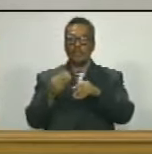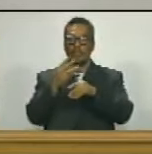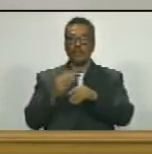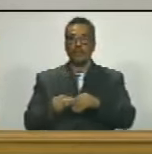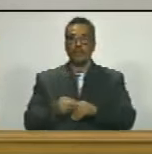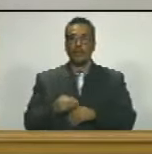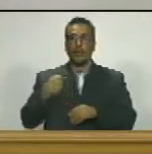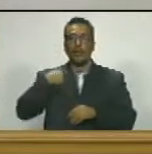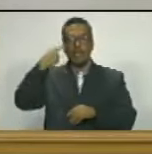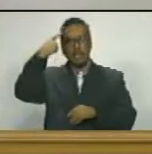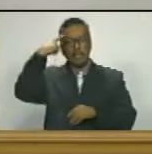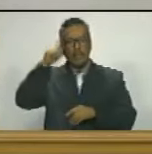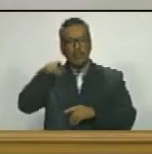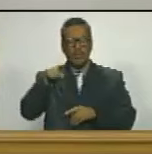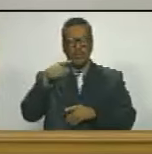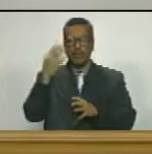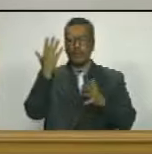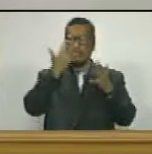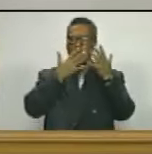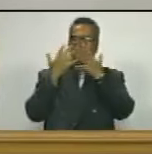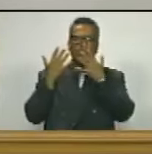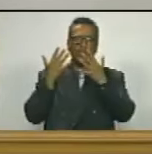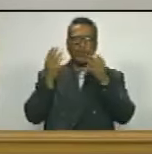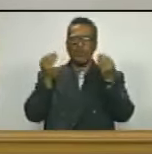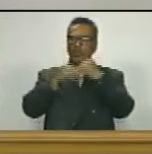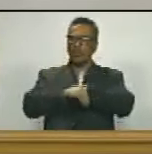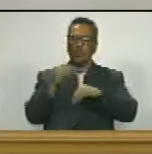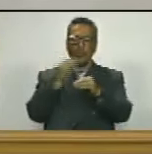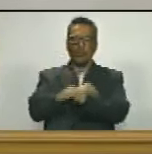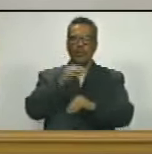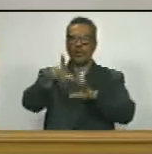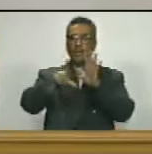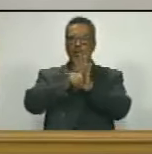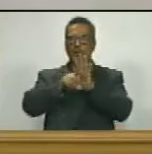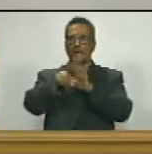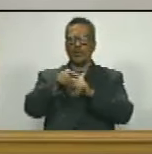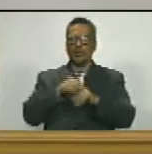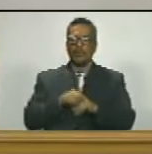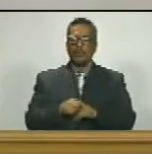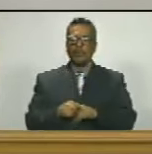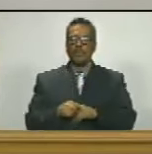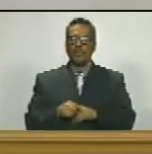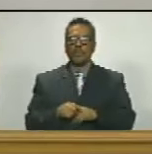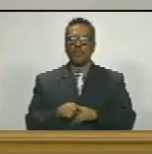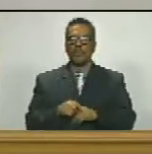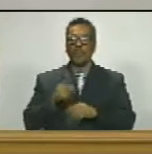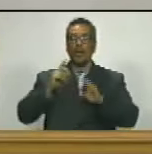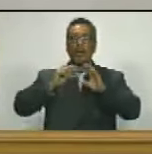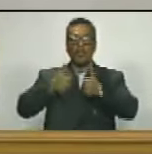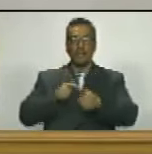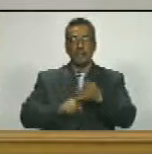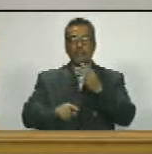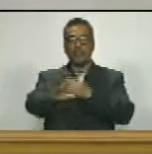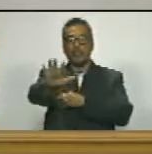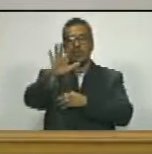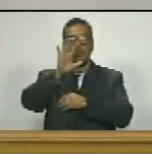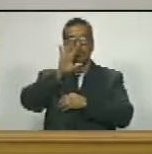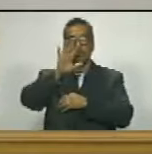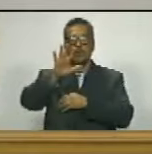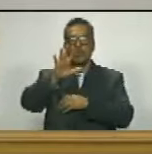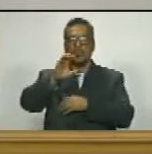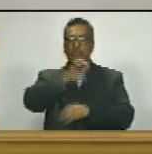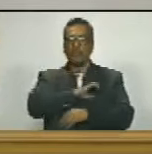y fíjense cómo contrasta eso con esta legislatura que inició el 5 de enero